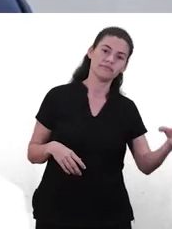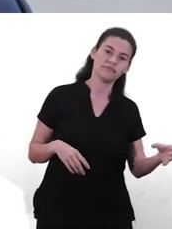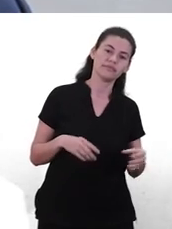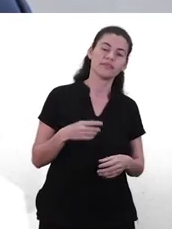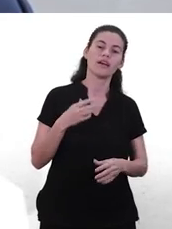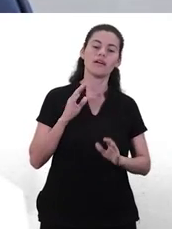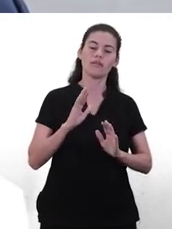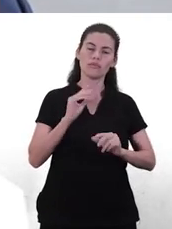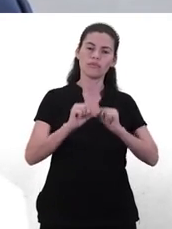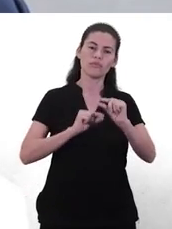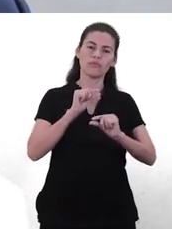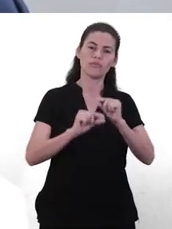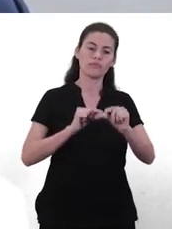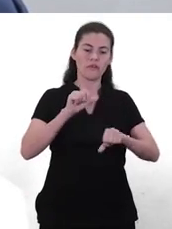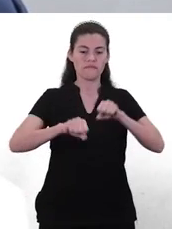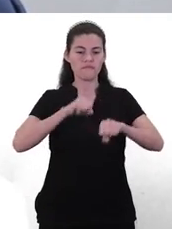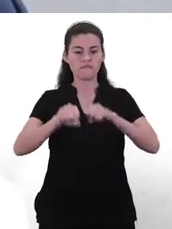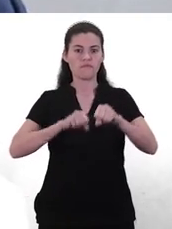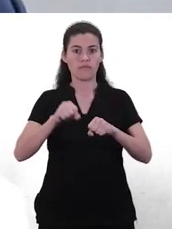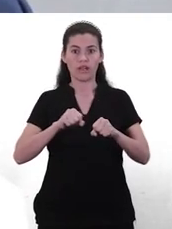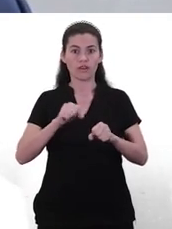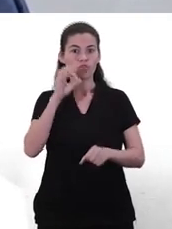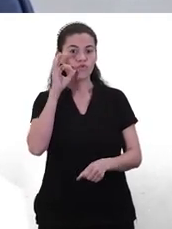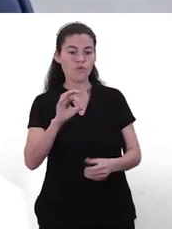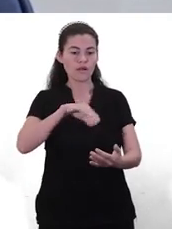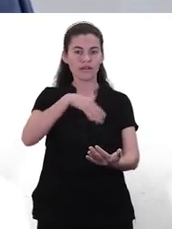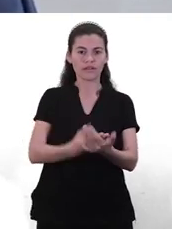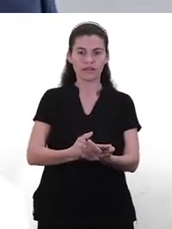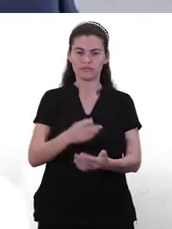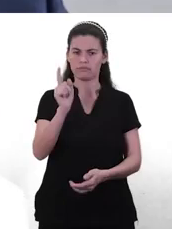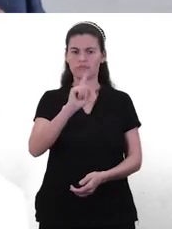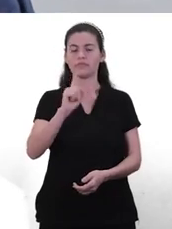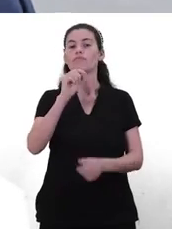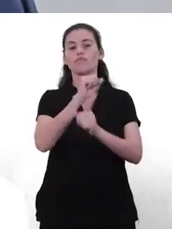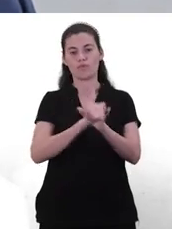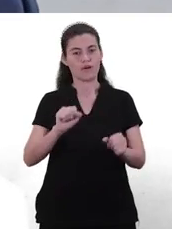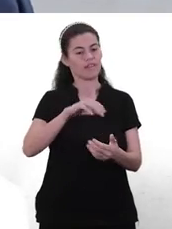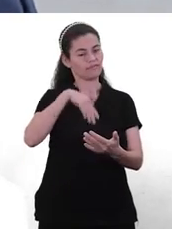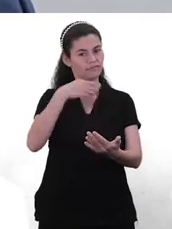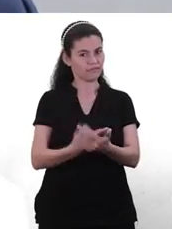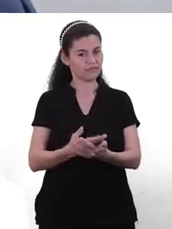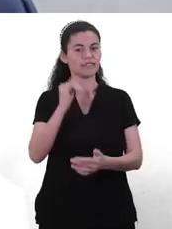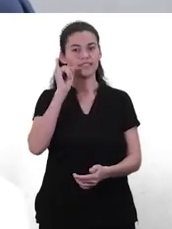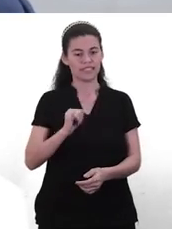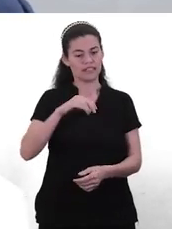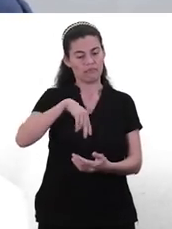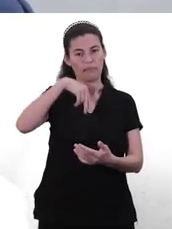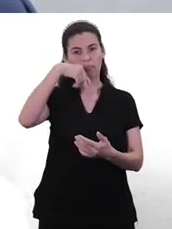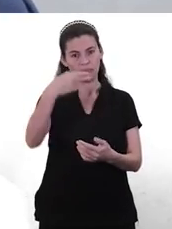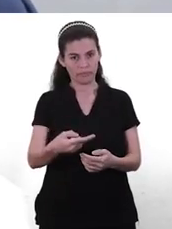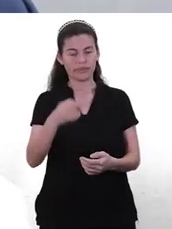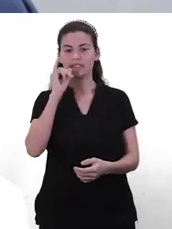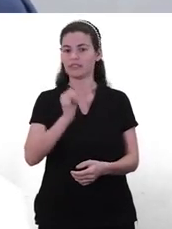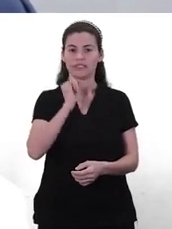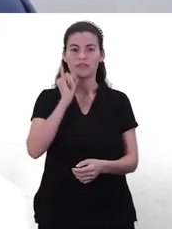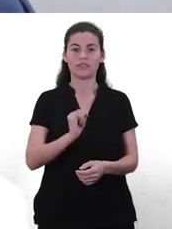y en el momento que podemos andar sin rueditas, eso no significa que nos vamos a caer, ¿verdad? En algún momento va a pasar, ¿verdad?